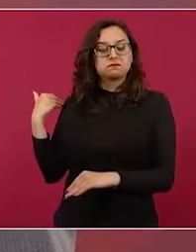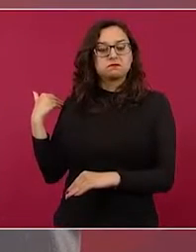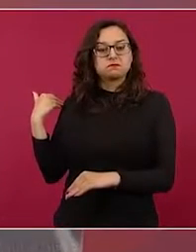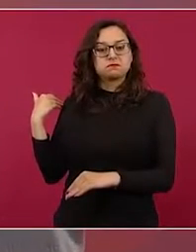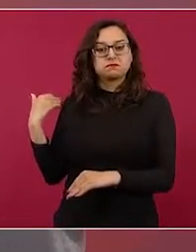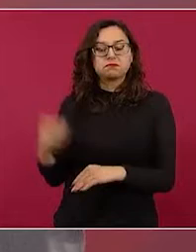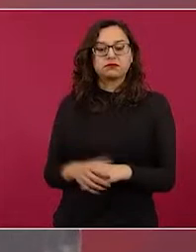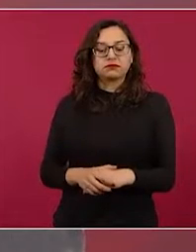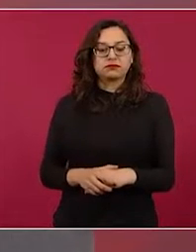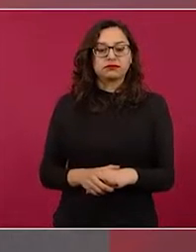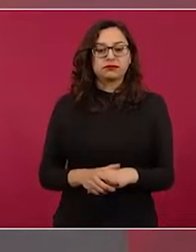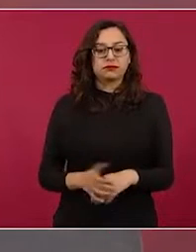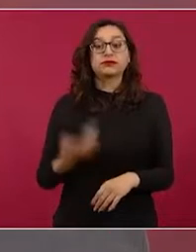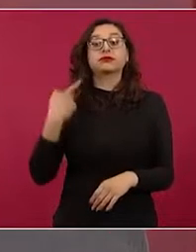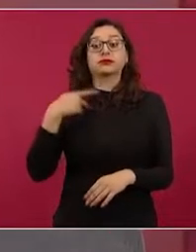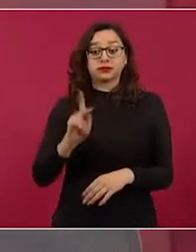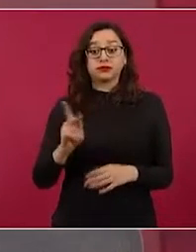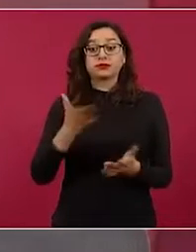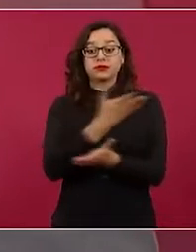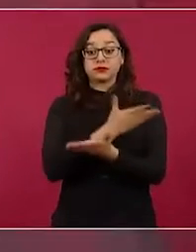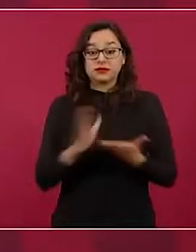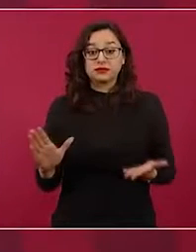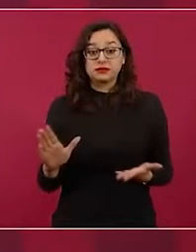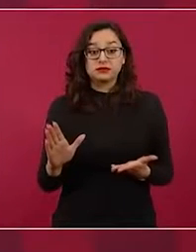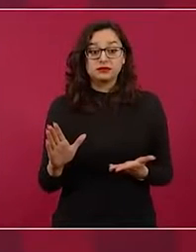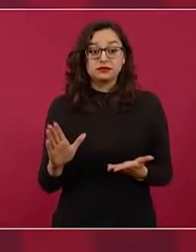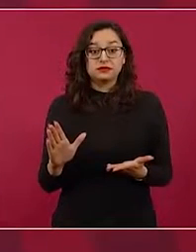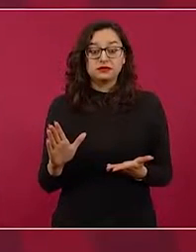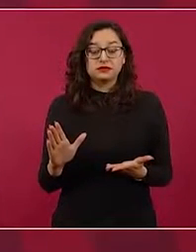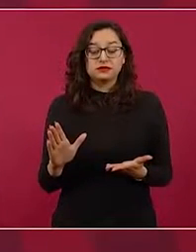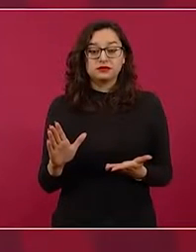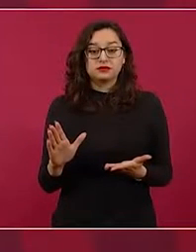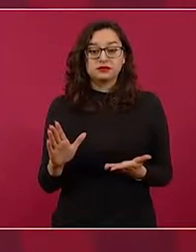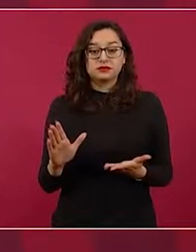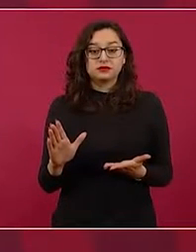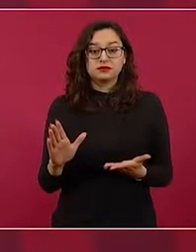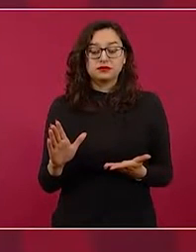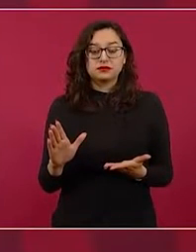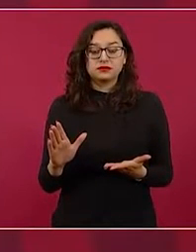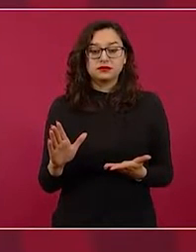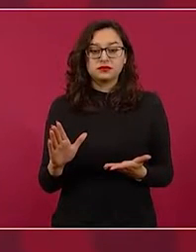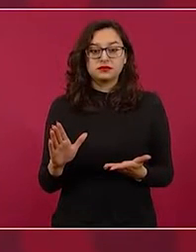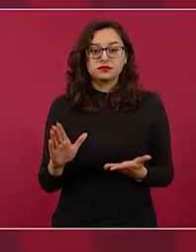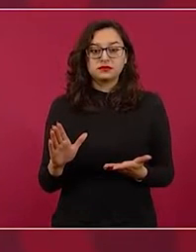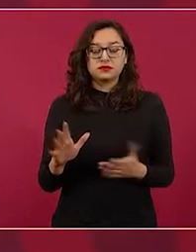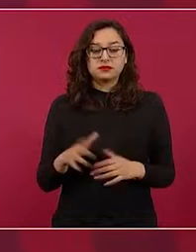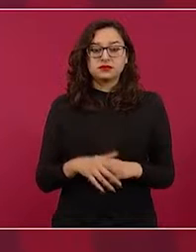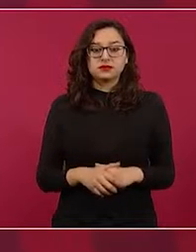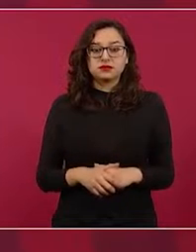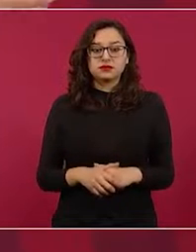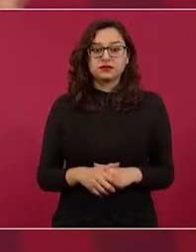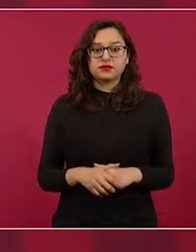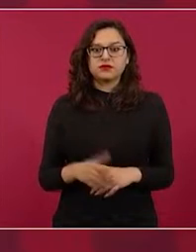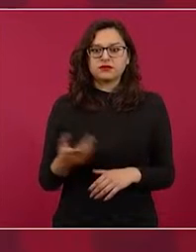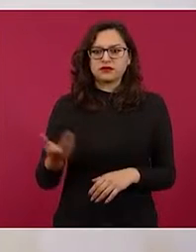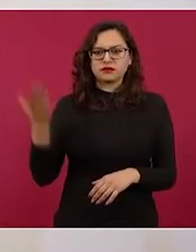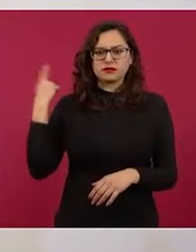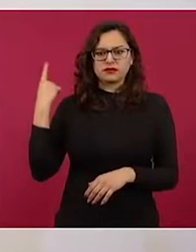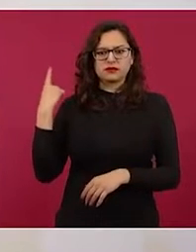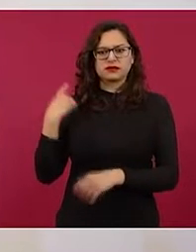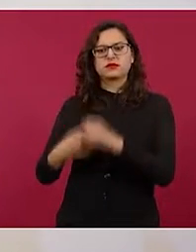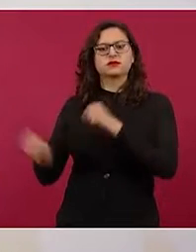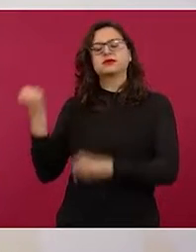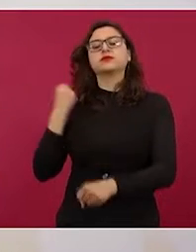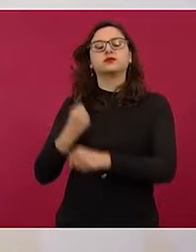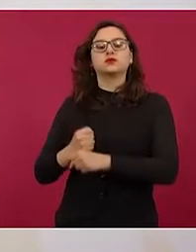Pero además les costó 500 millones poner las casillas de